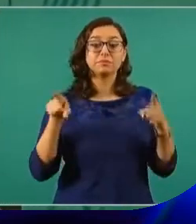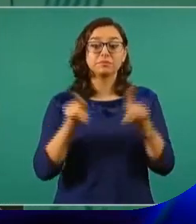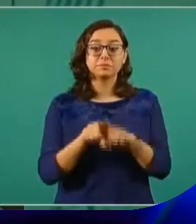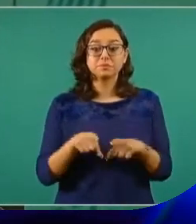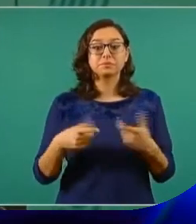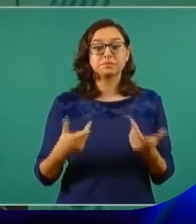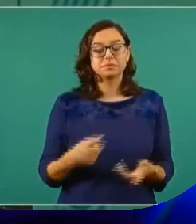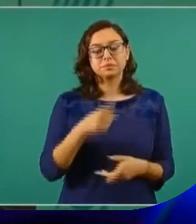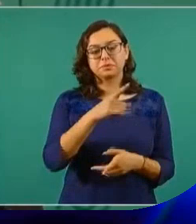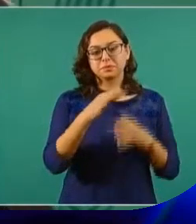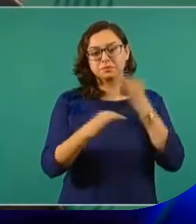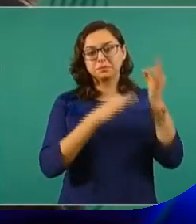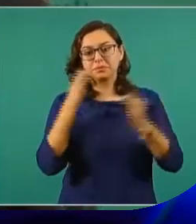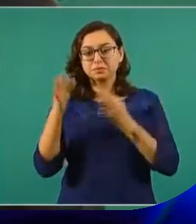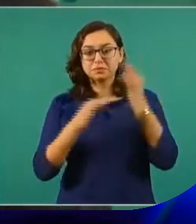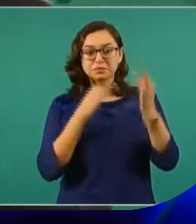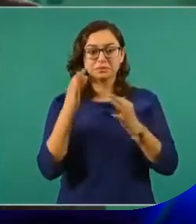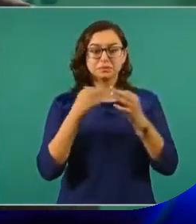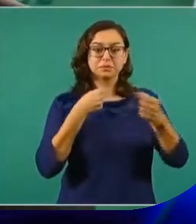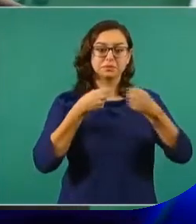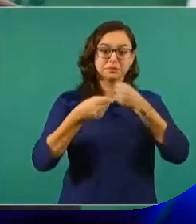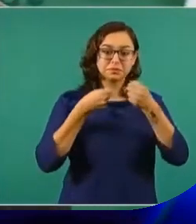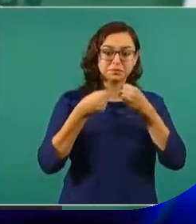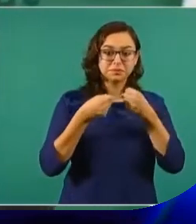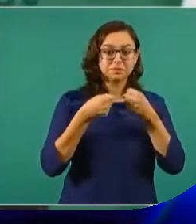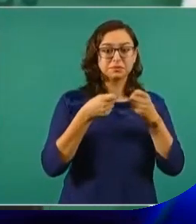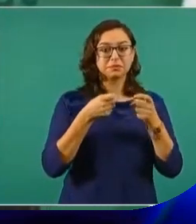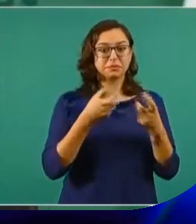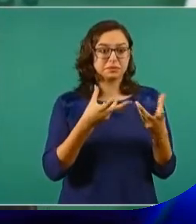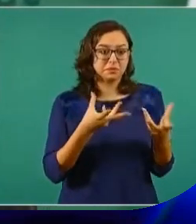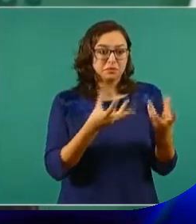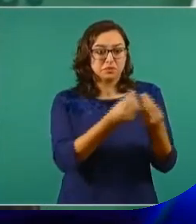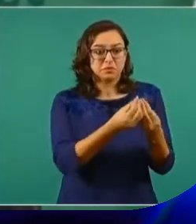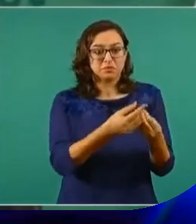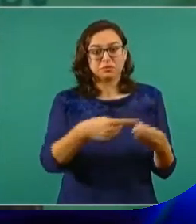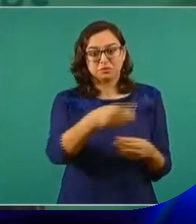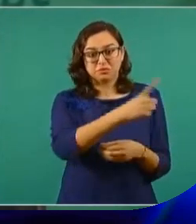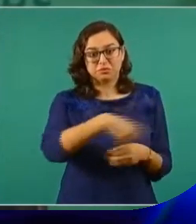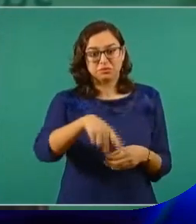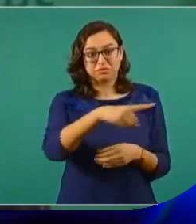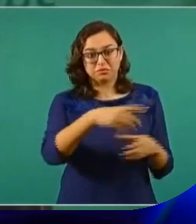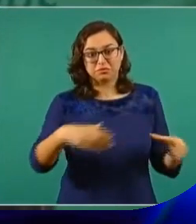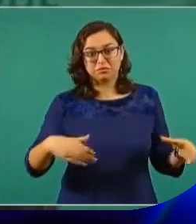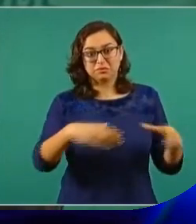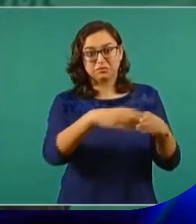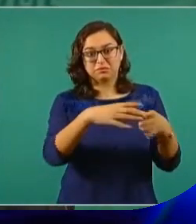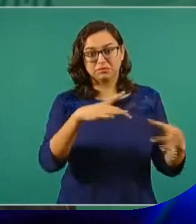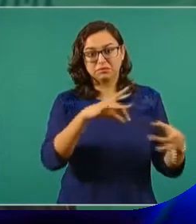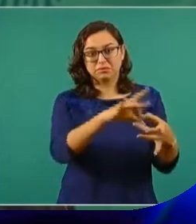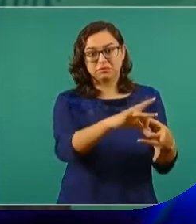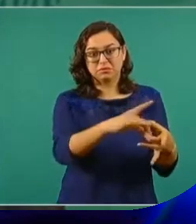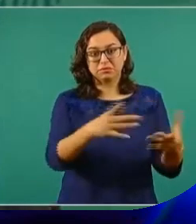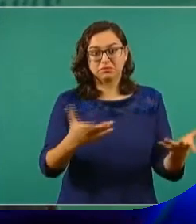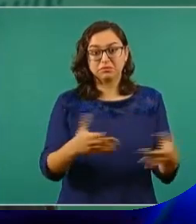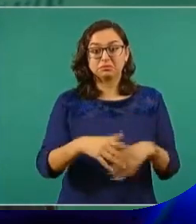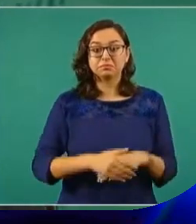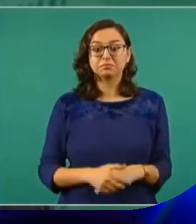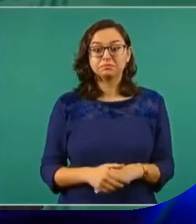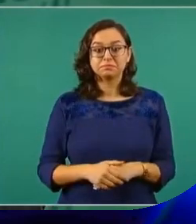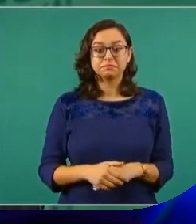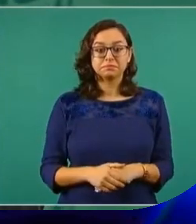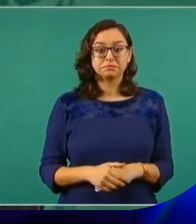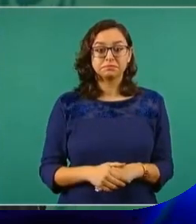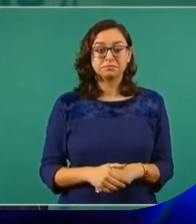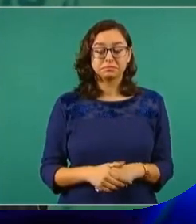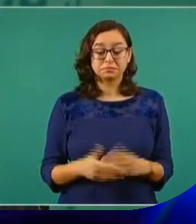vinculado a la corrupción, al poder. Loret de Mola, pues debe